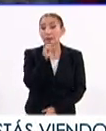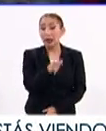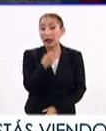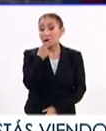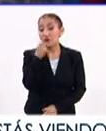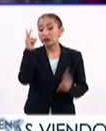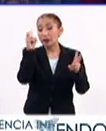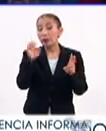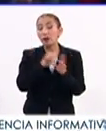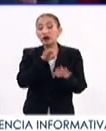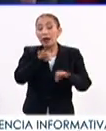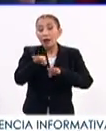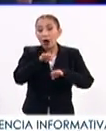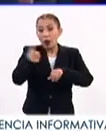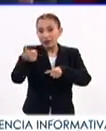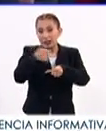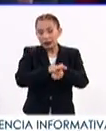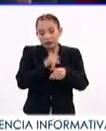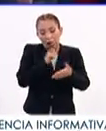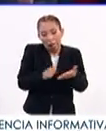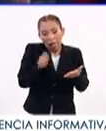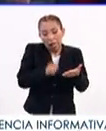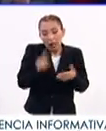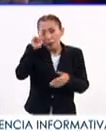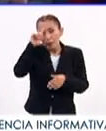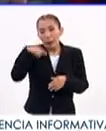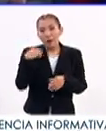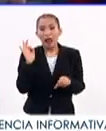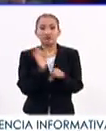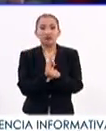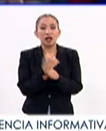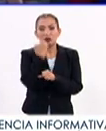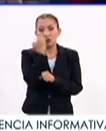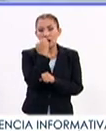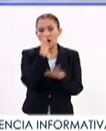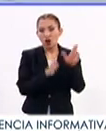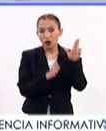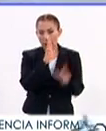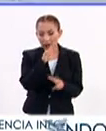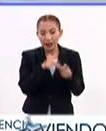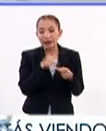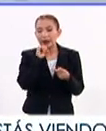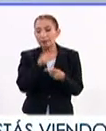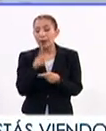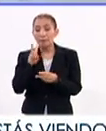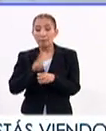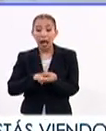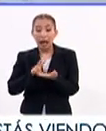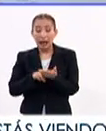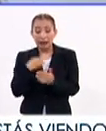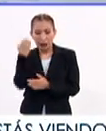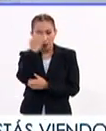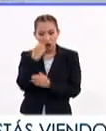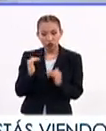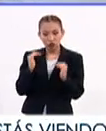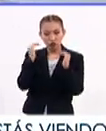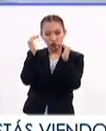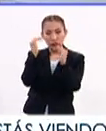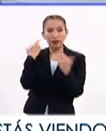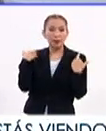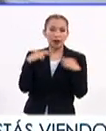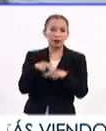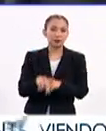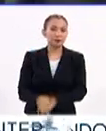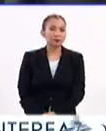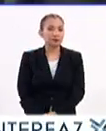se abordaron temas como el trabajo administrativo, propuestas para el fortalecimiento de la escuela normal y la revaloración y evaluación diagnóstica